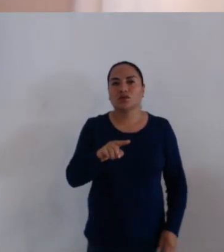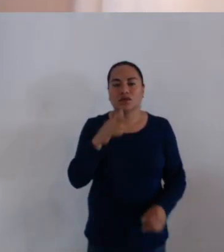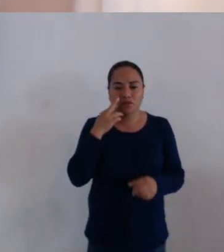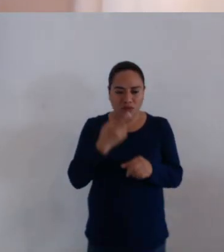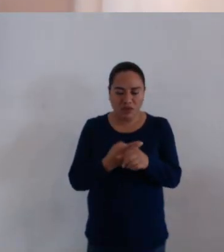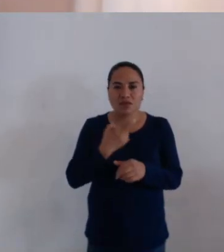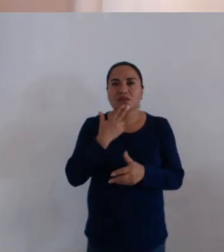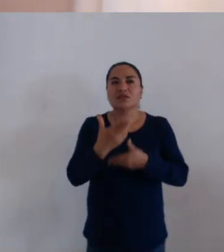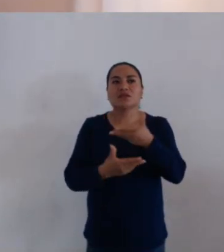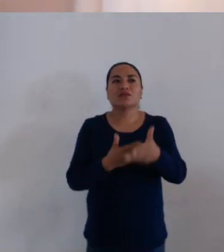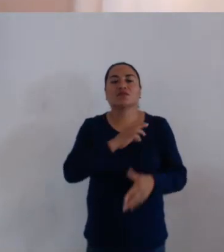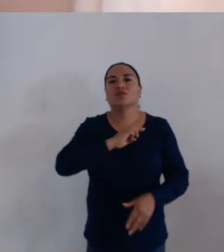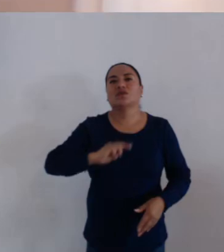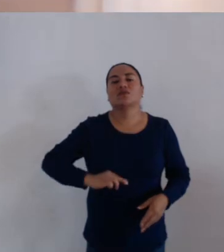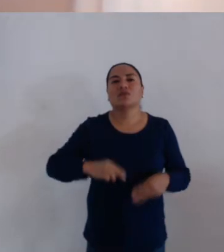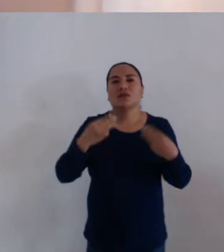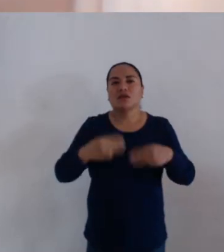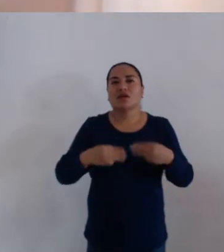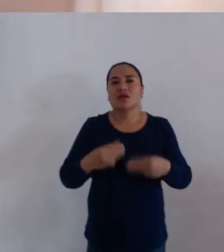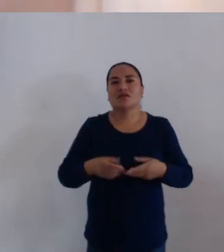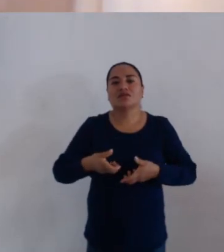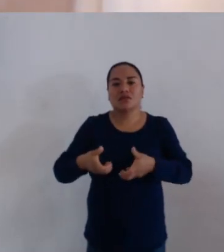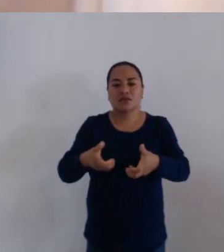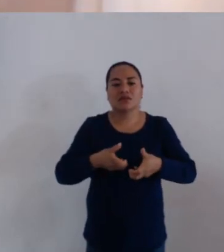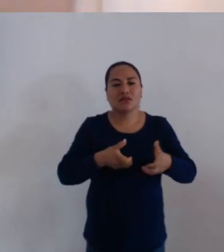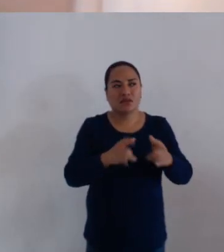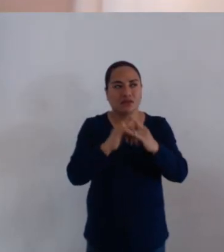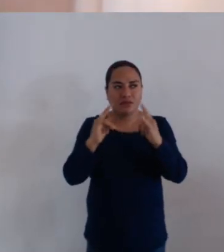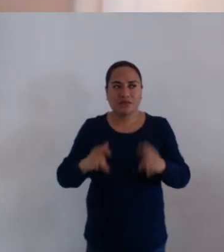Servicios Municipales y de Mercados y Comercio en Vía Pública.